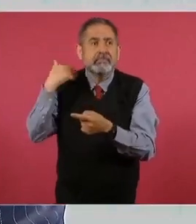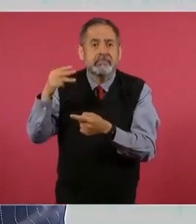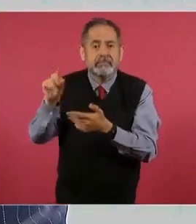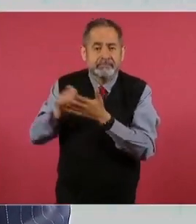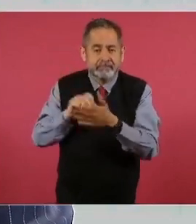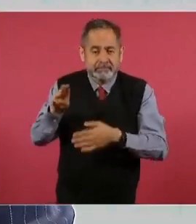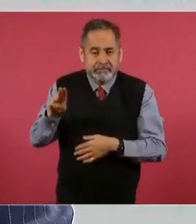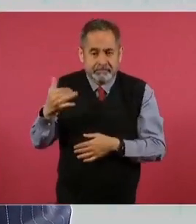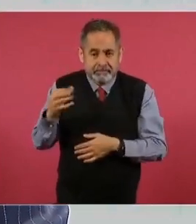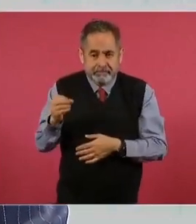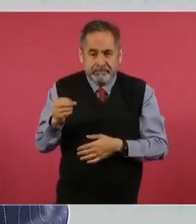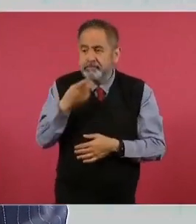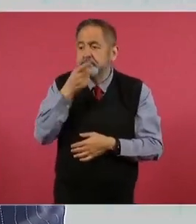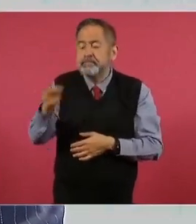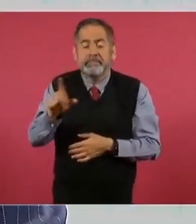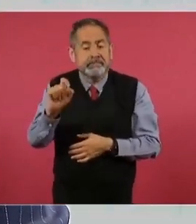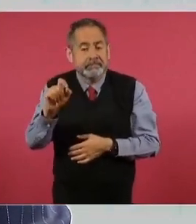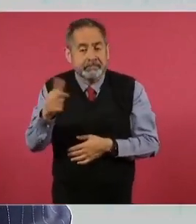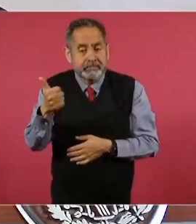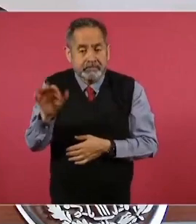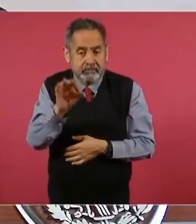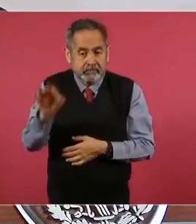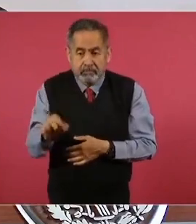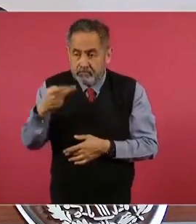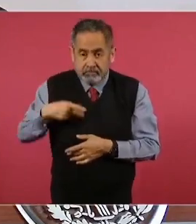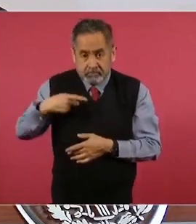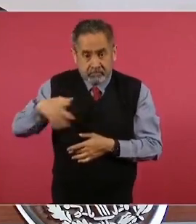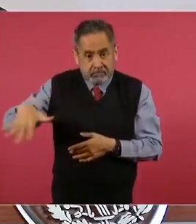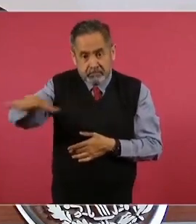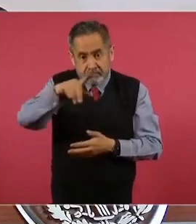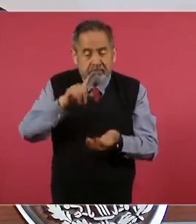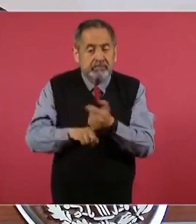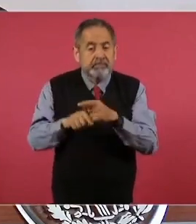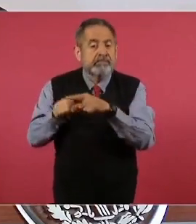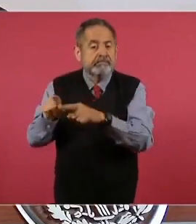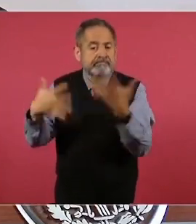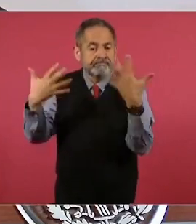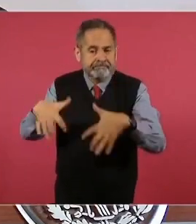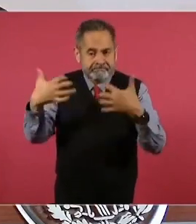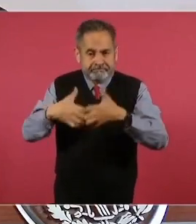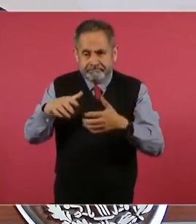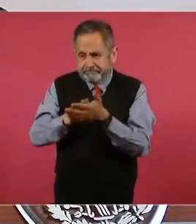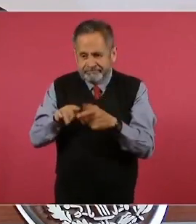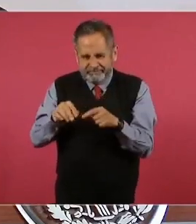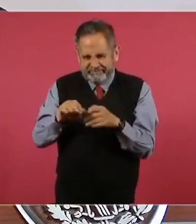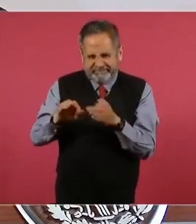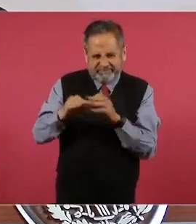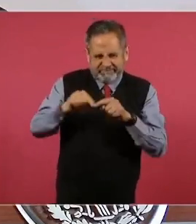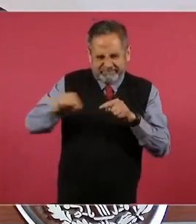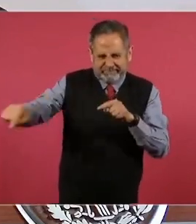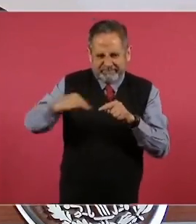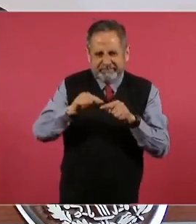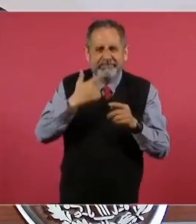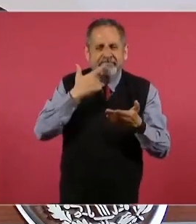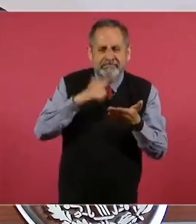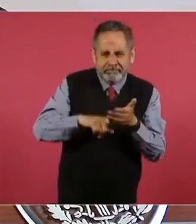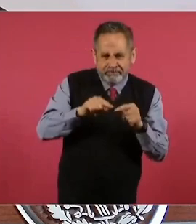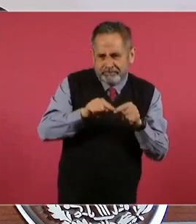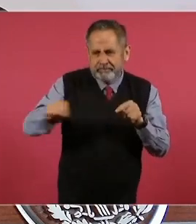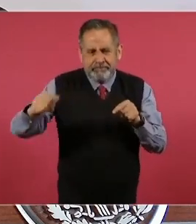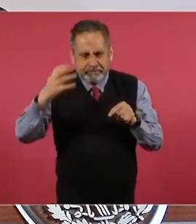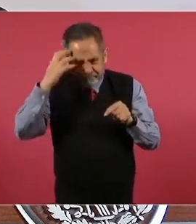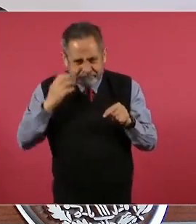muestra que el veintiséis por ciento de los trabajadores de la industria de este corredor industrial, de la industria